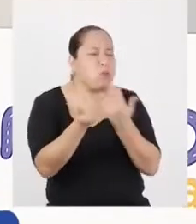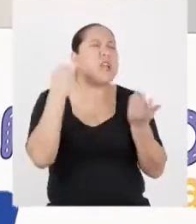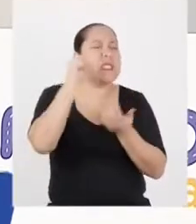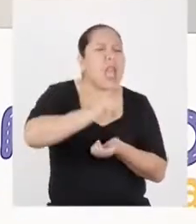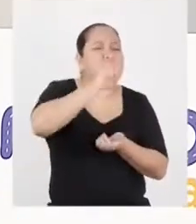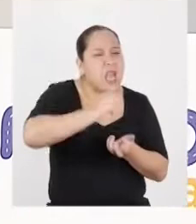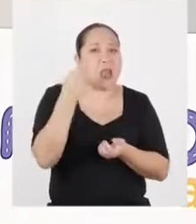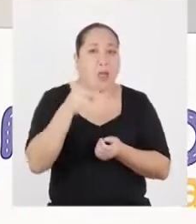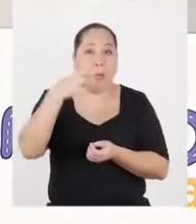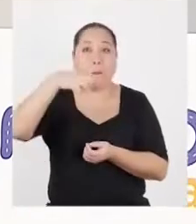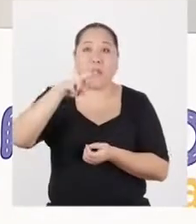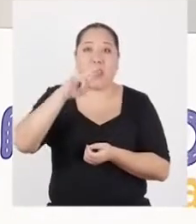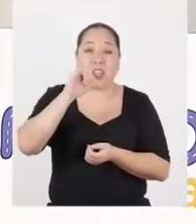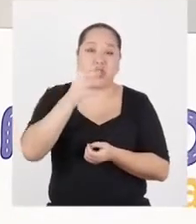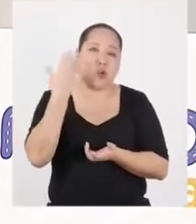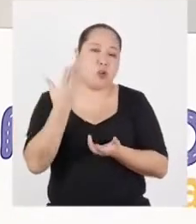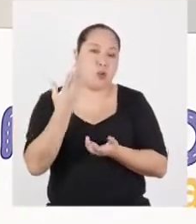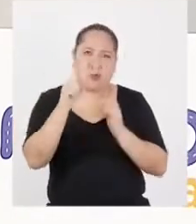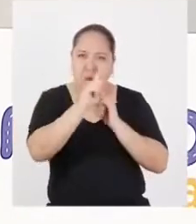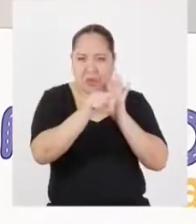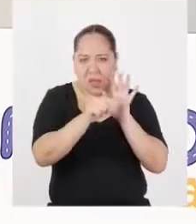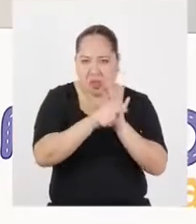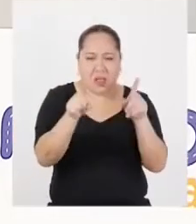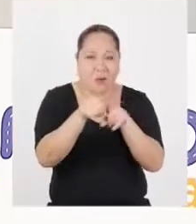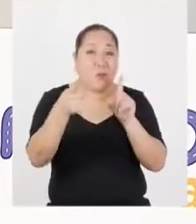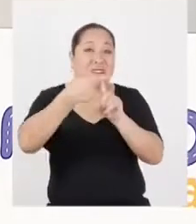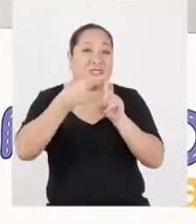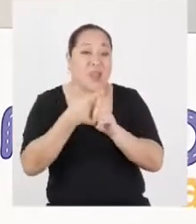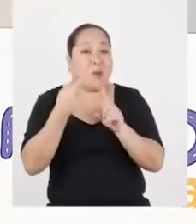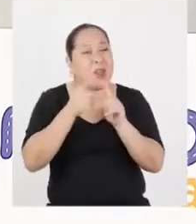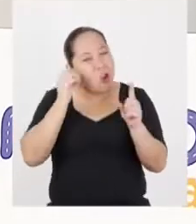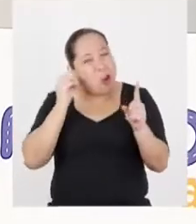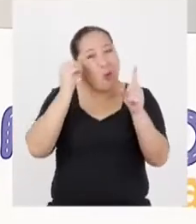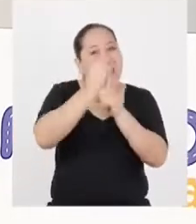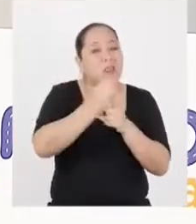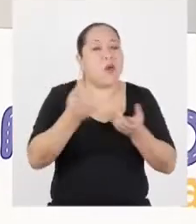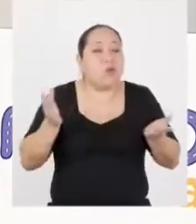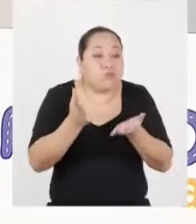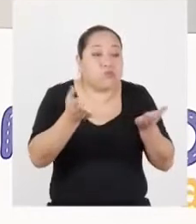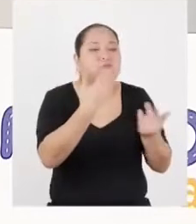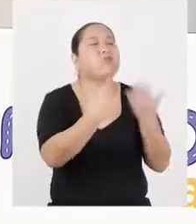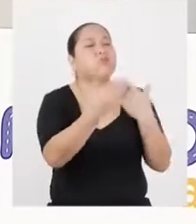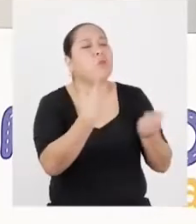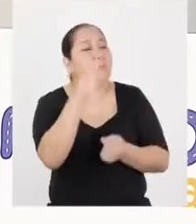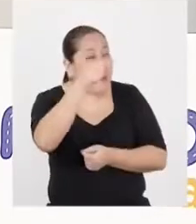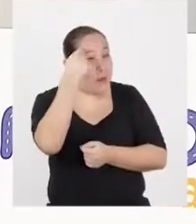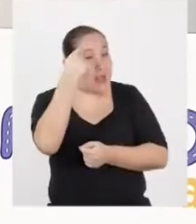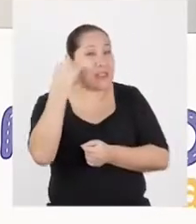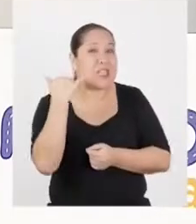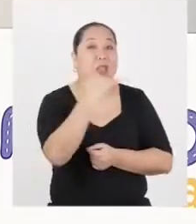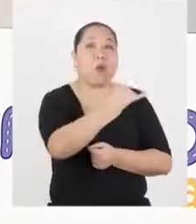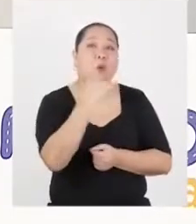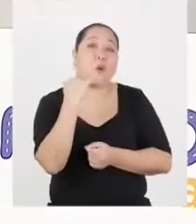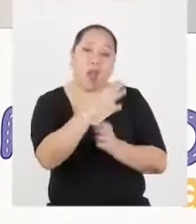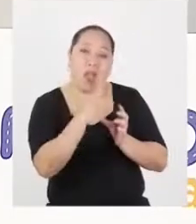grupo. Esta presión no tiene que ser negativa. También puede ser positiva. Pero su fin es siempre alentarnos a pensar